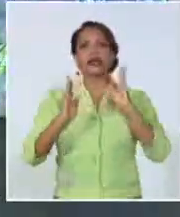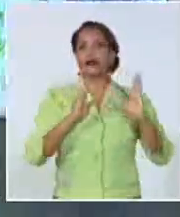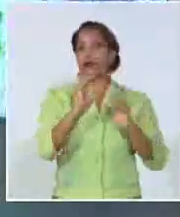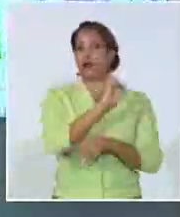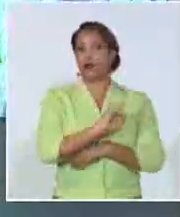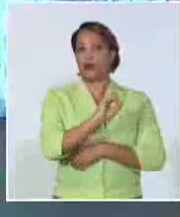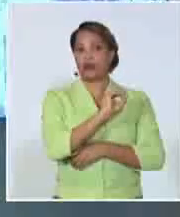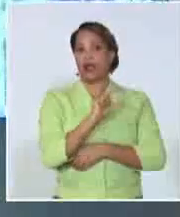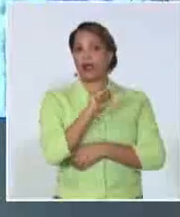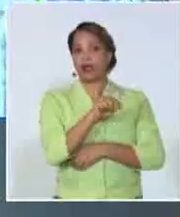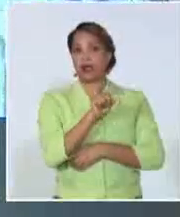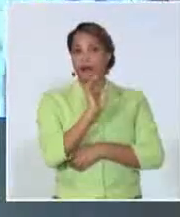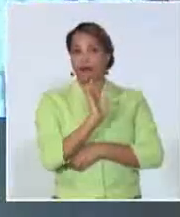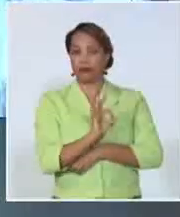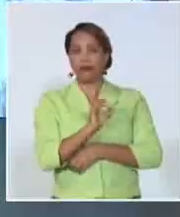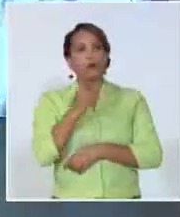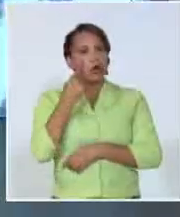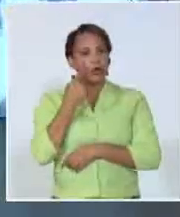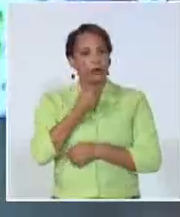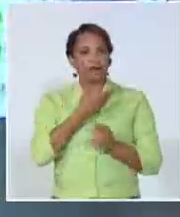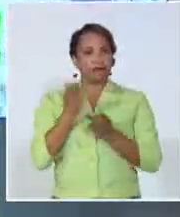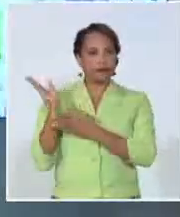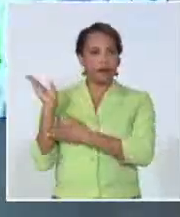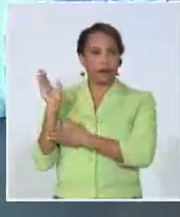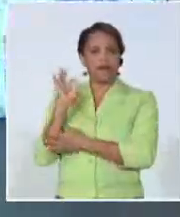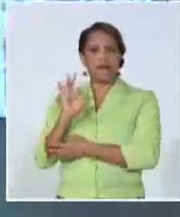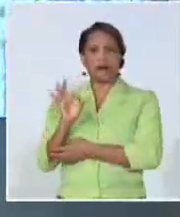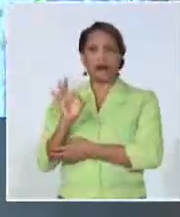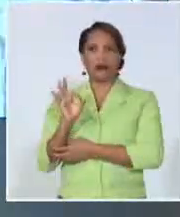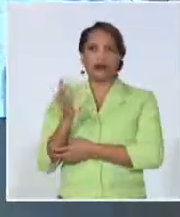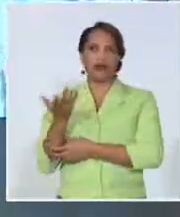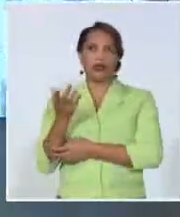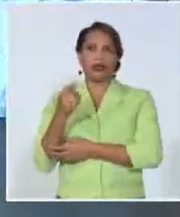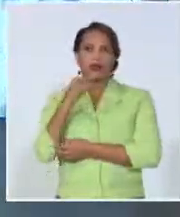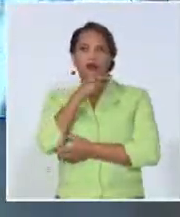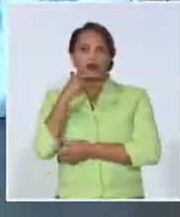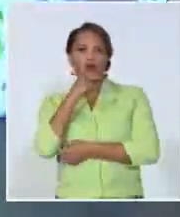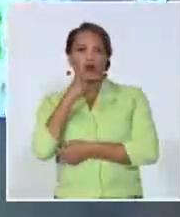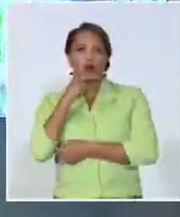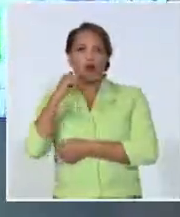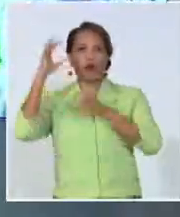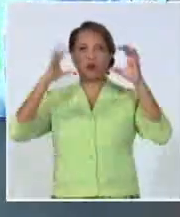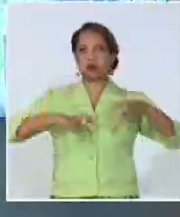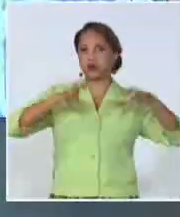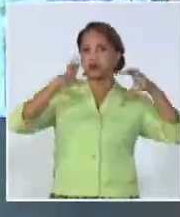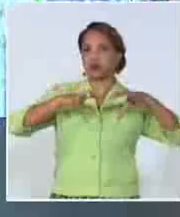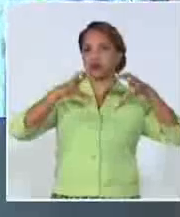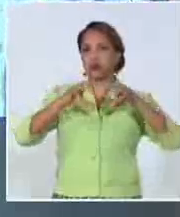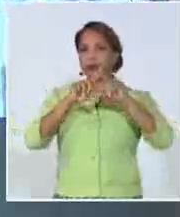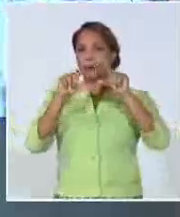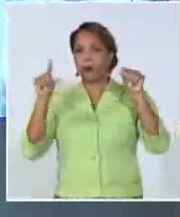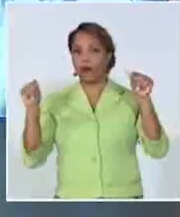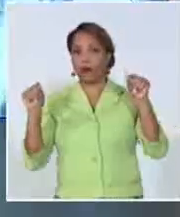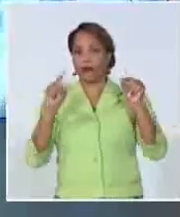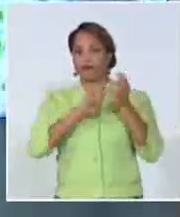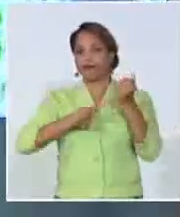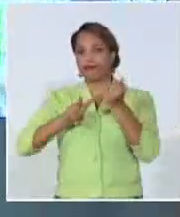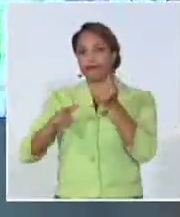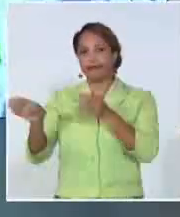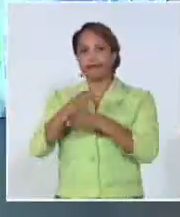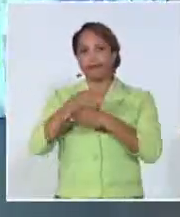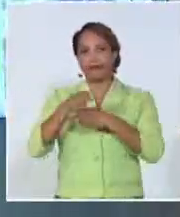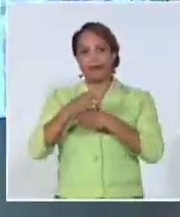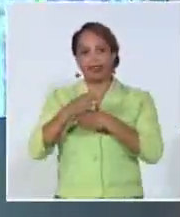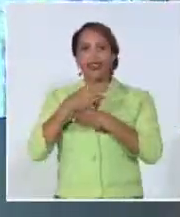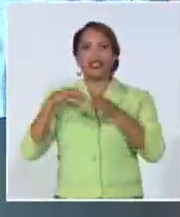Cuba. Y bueno, miren, aquí lo podemos ver mucho mejor en todas estas provincias. Bueno, esta condición